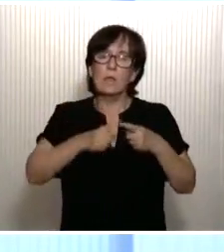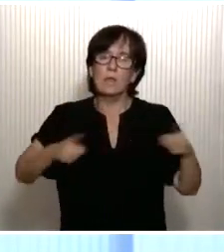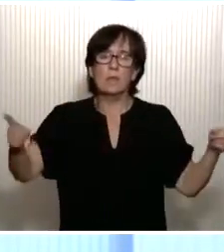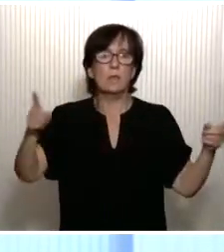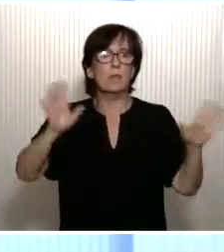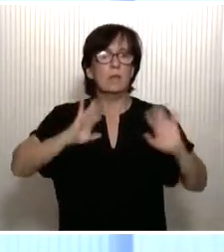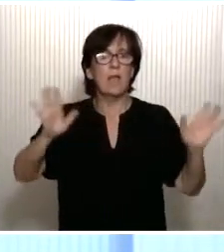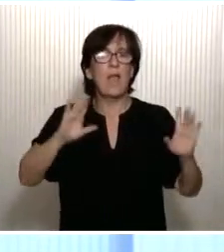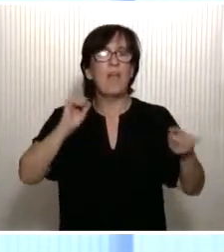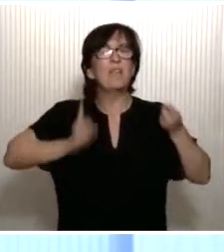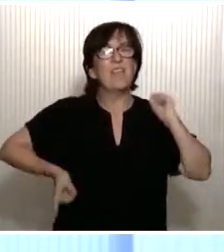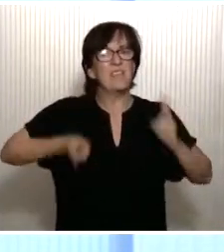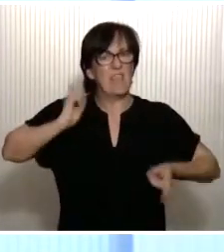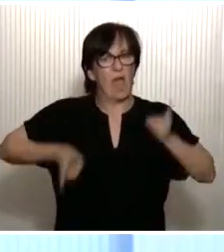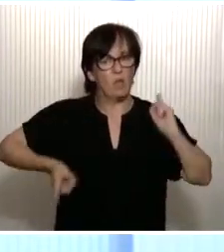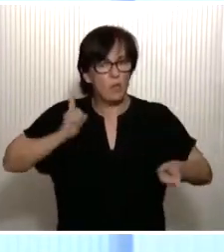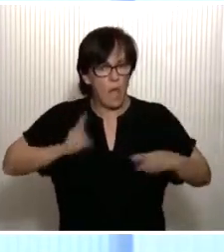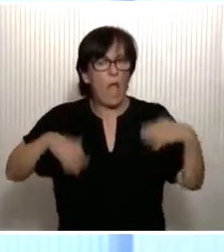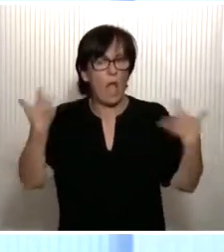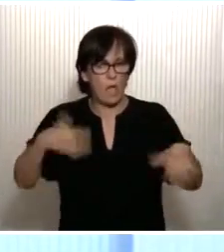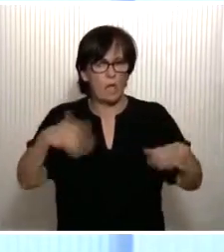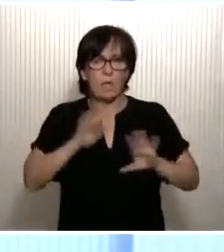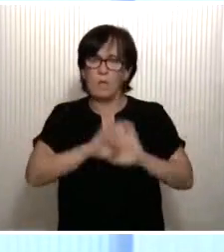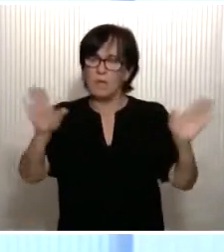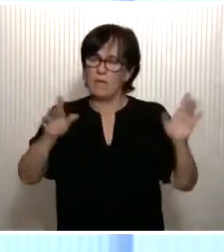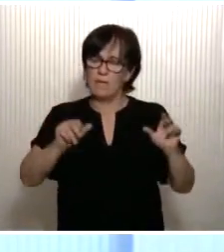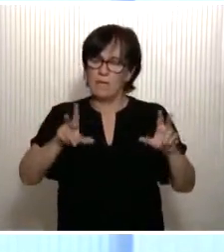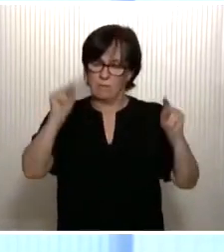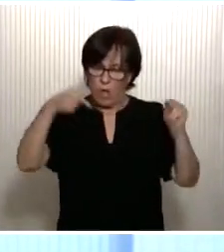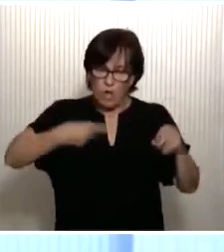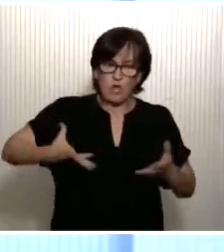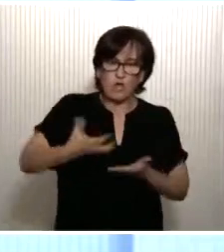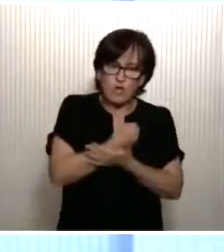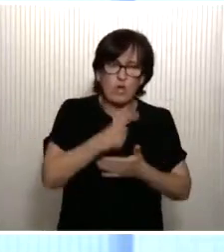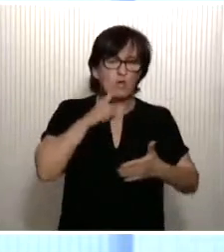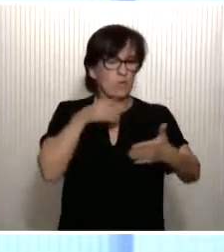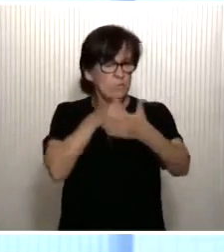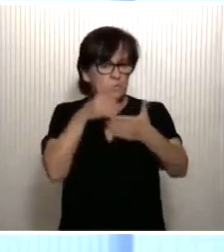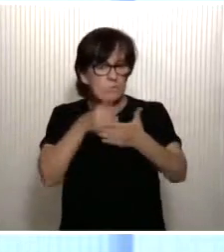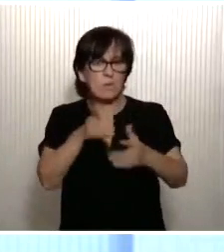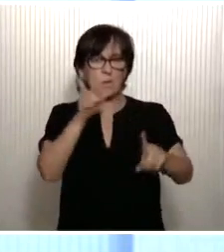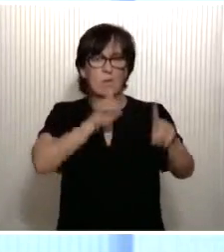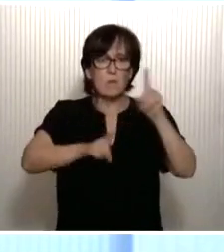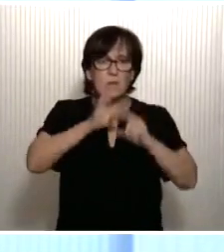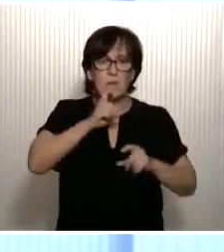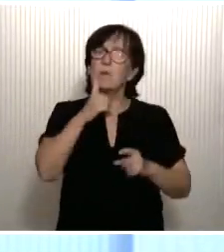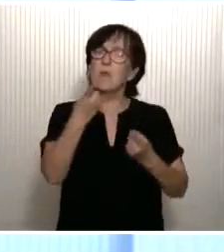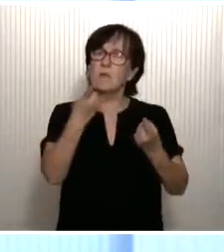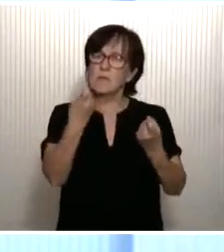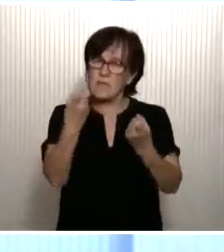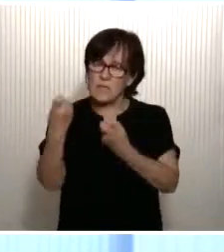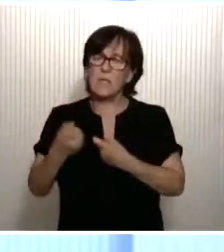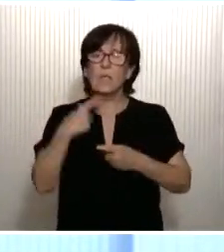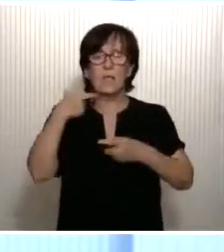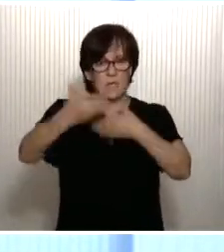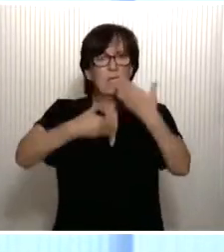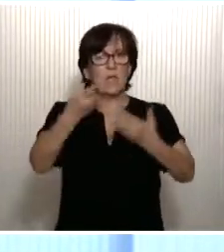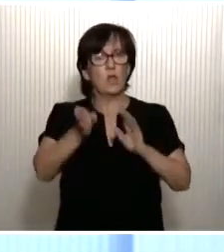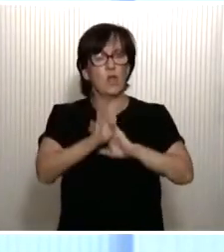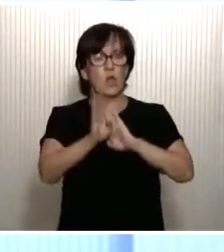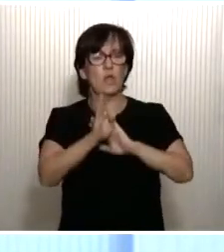sangrienta dictadura. Hoy somos con todas las dificultades, con todas las carencias, porque tenemos que continuar haciendo mucho en ello